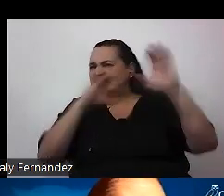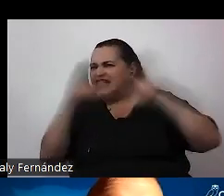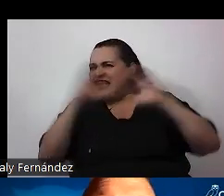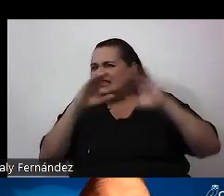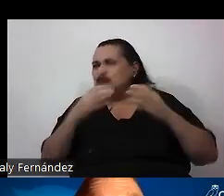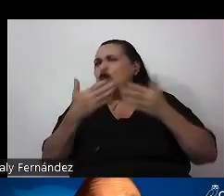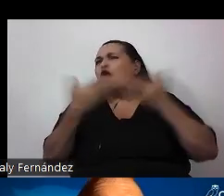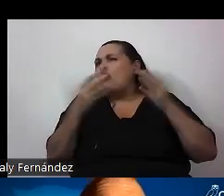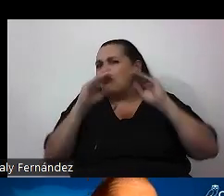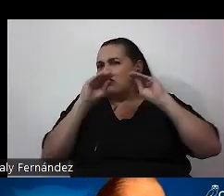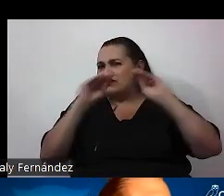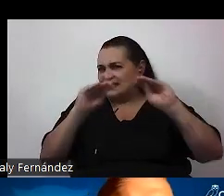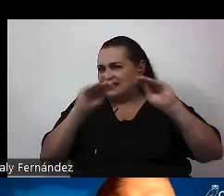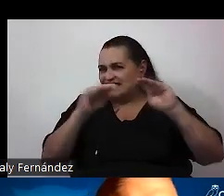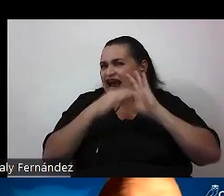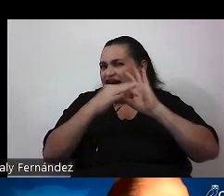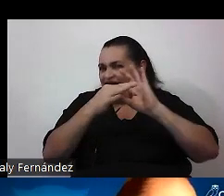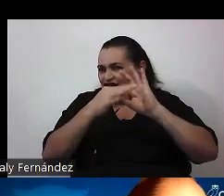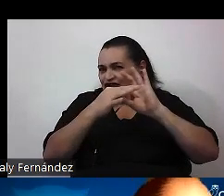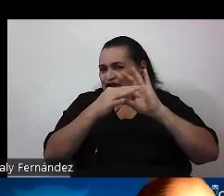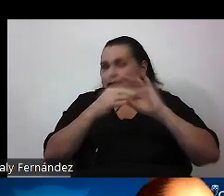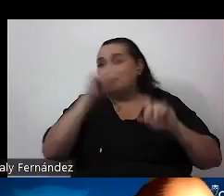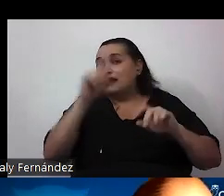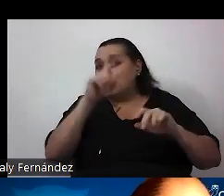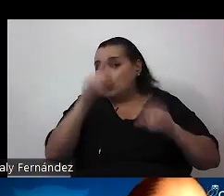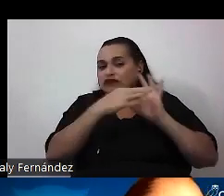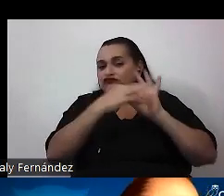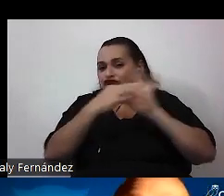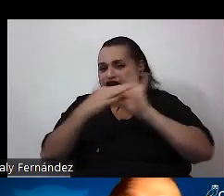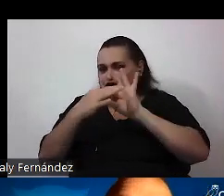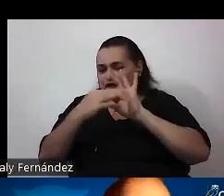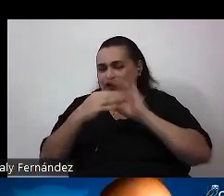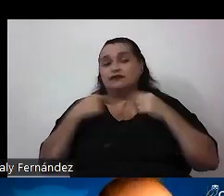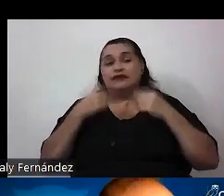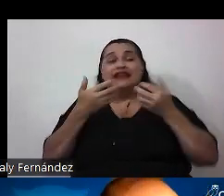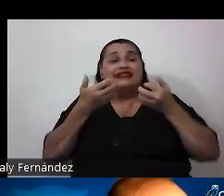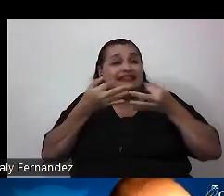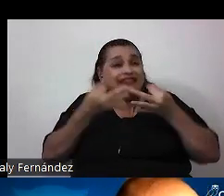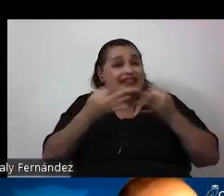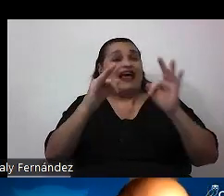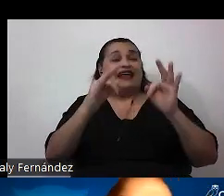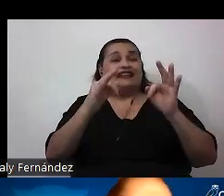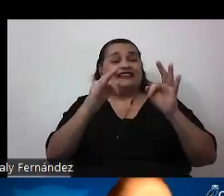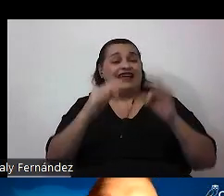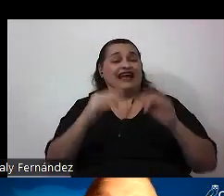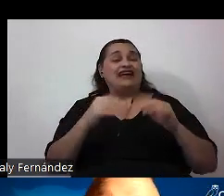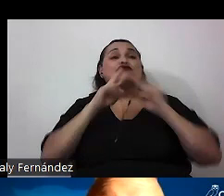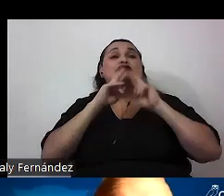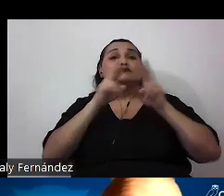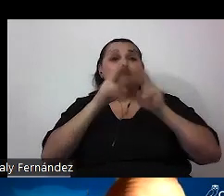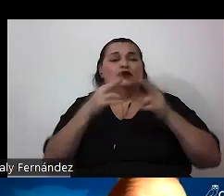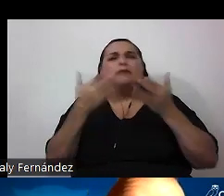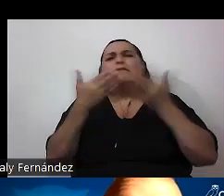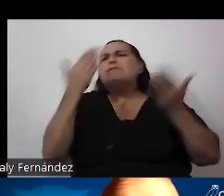que son distintas pero que se relacionan entre sí. En los intentos de responder para qué enseñar ciencias naturales, es